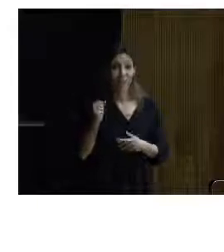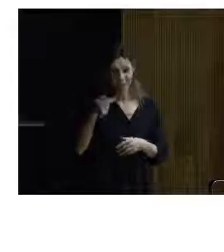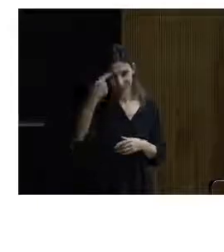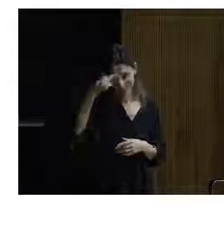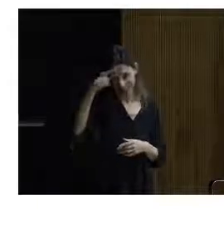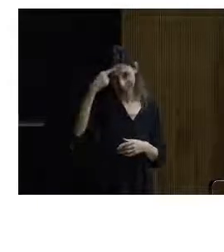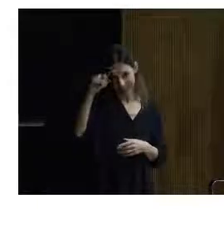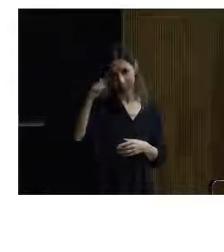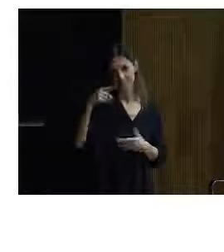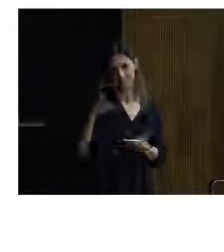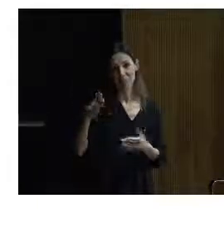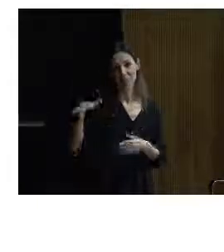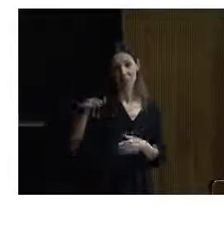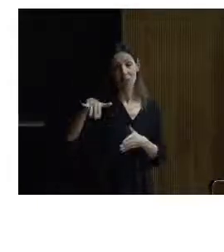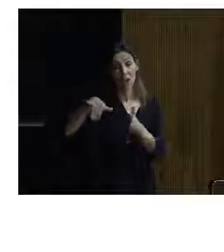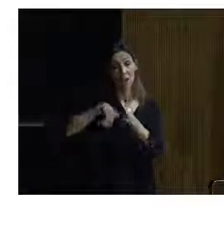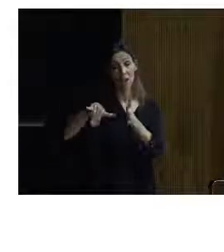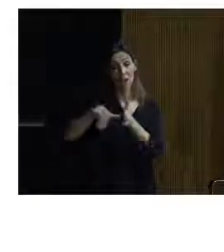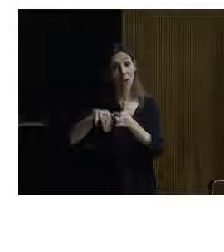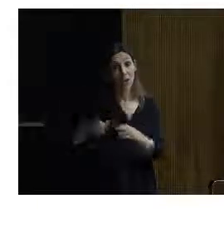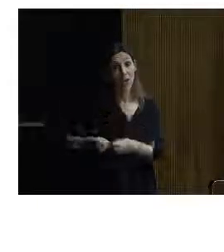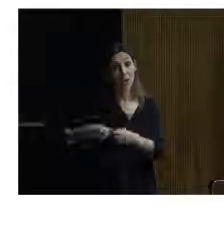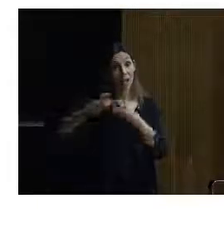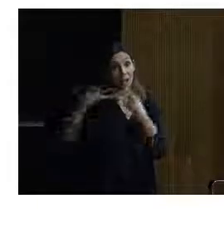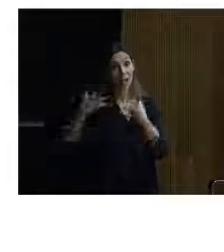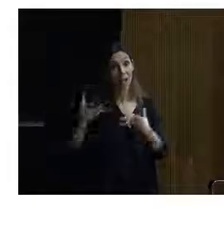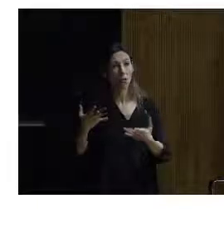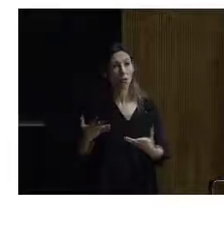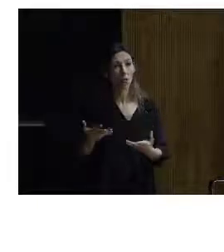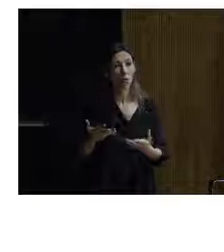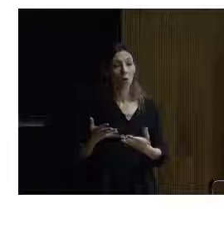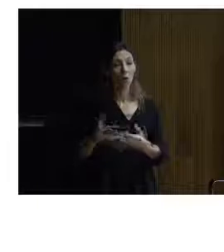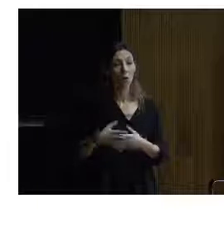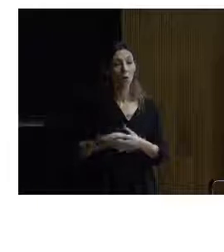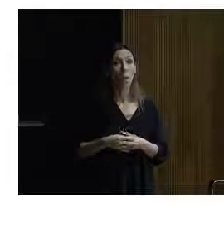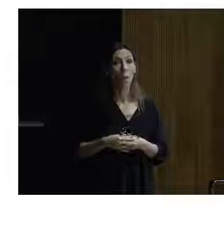El un edificio, es